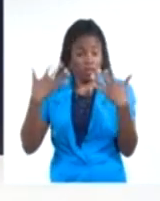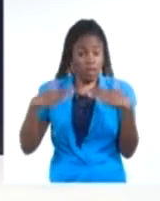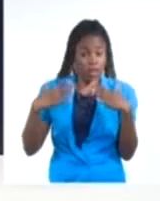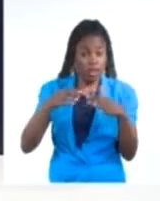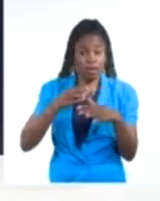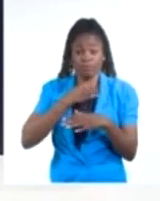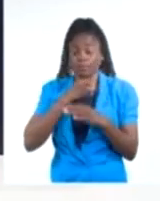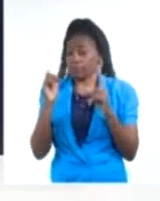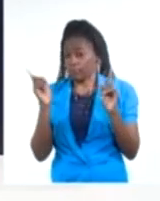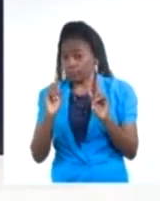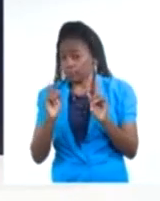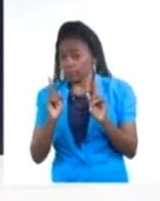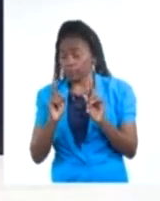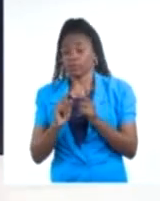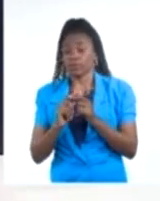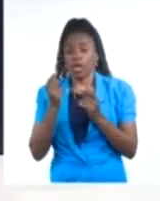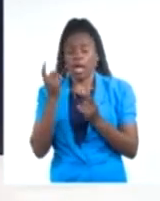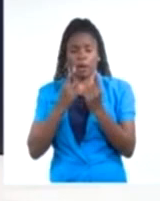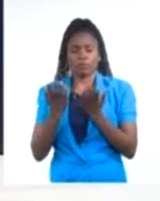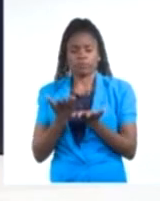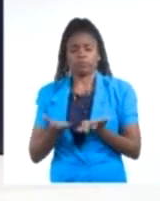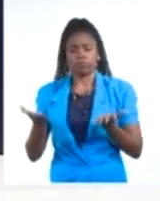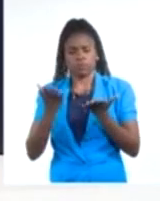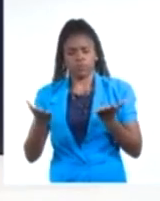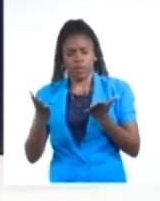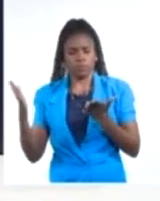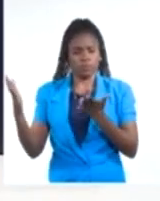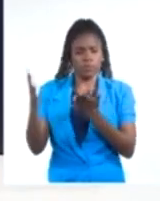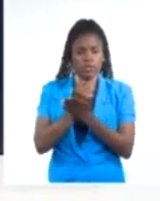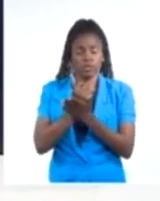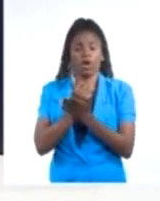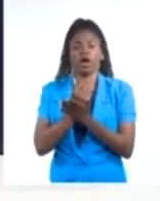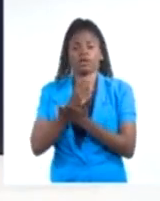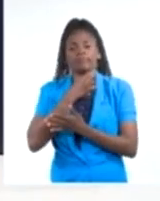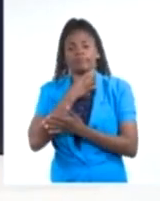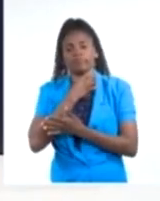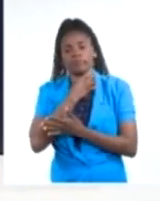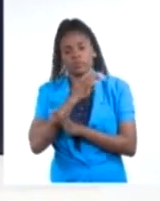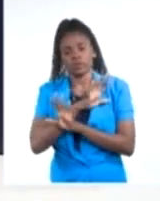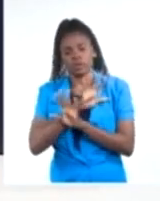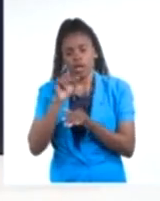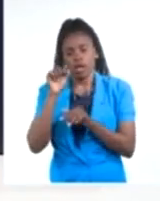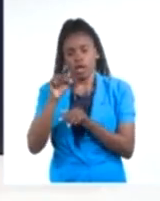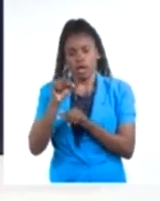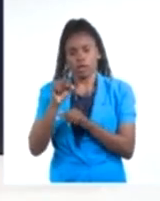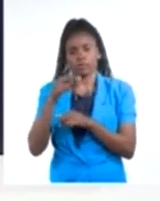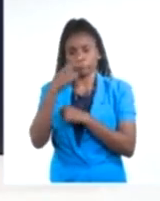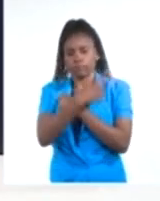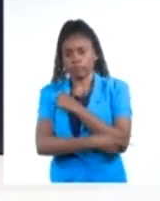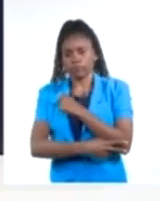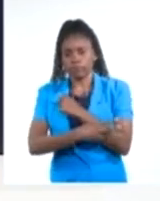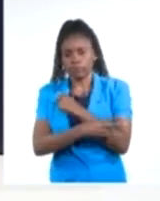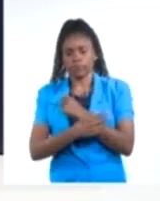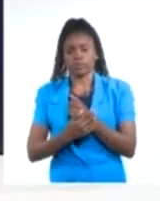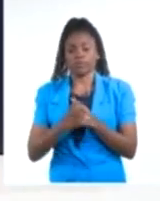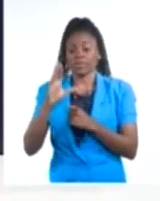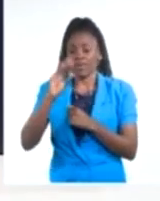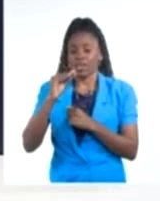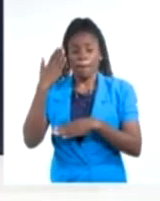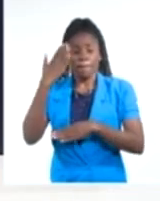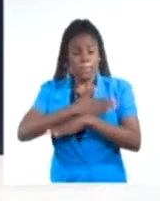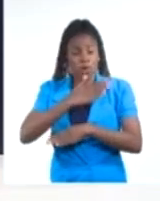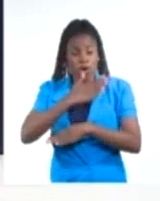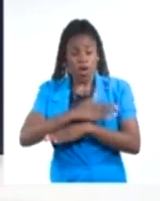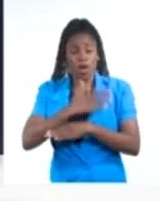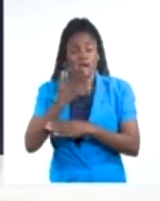de las naciones subdesarrolladas y la eliminación de la pobreza. Según informaciones previas a la visita, el bloqueo a Cuba fue otro